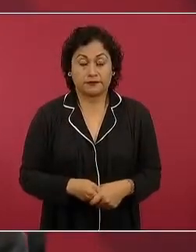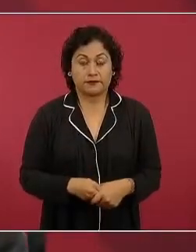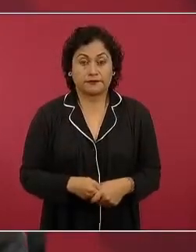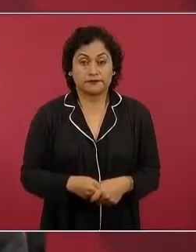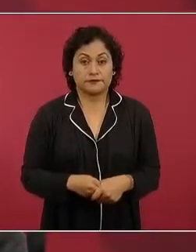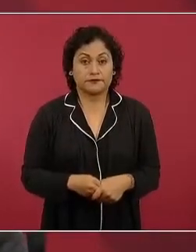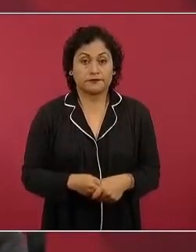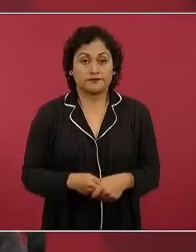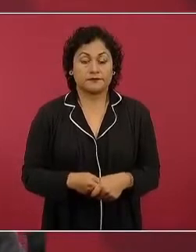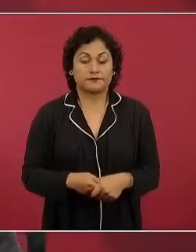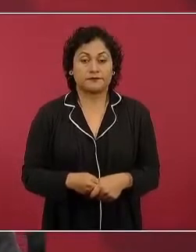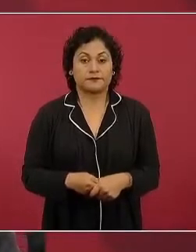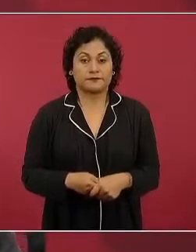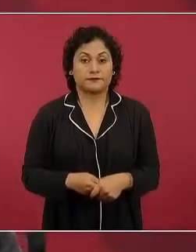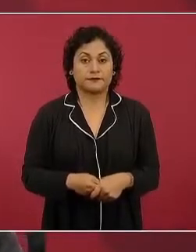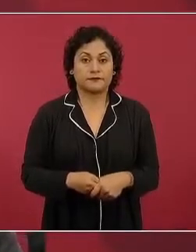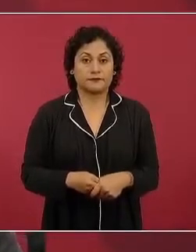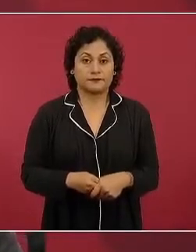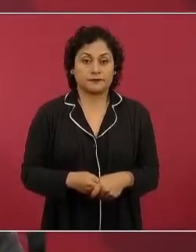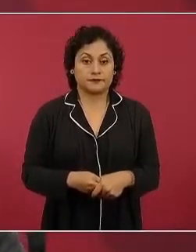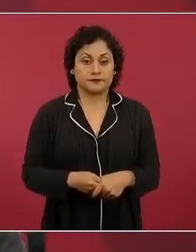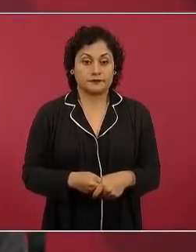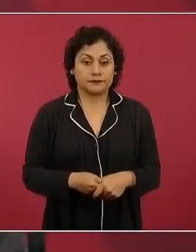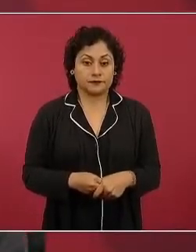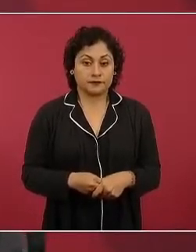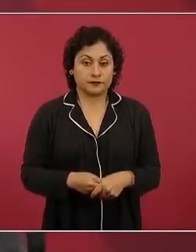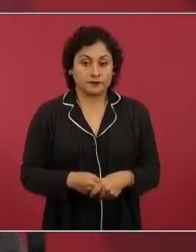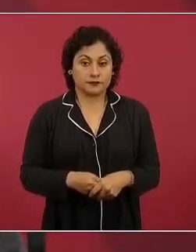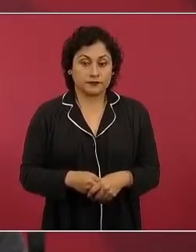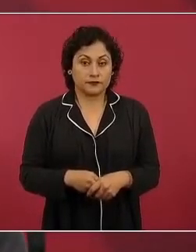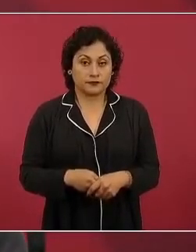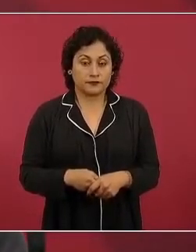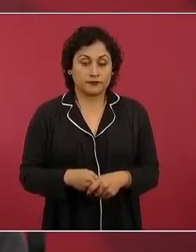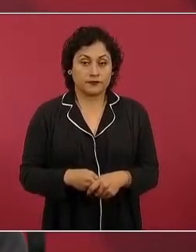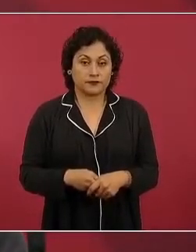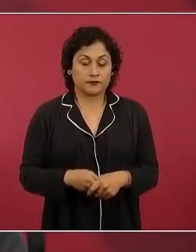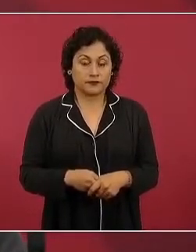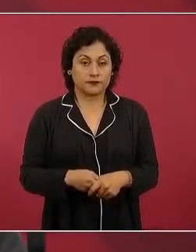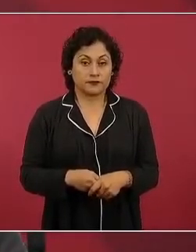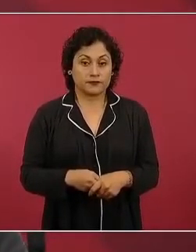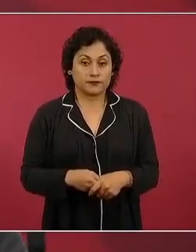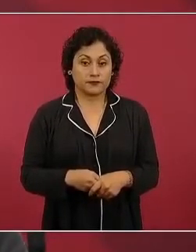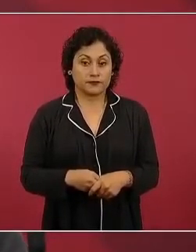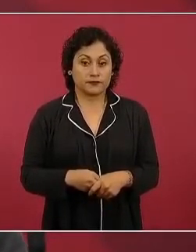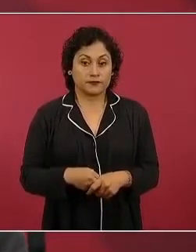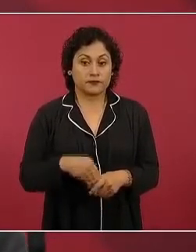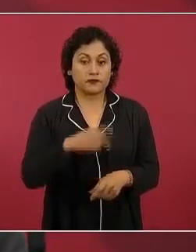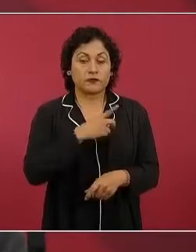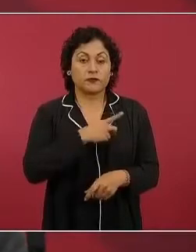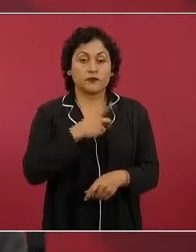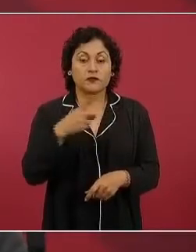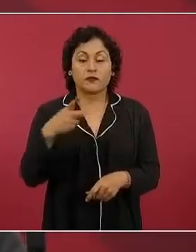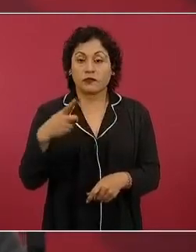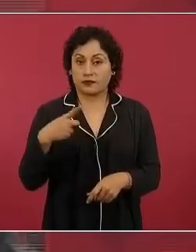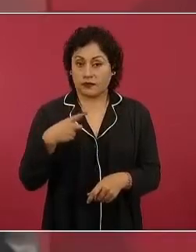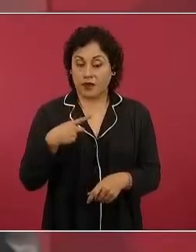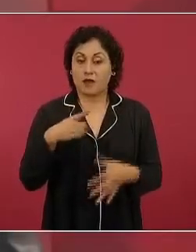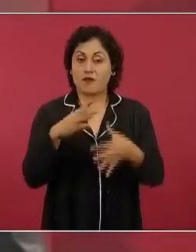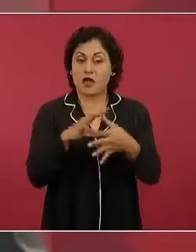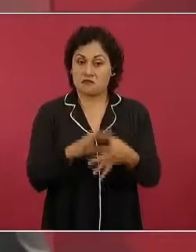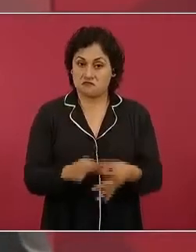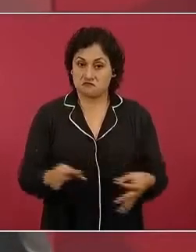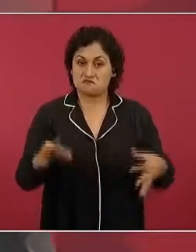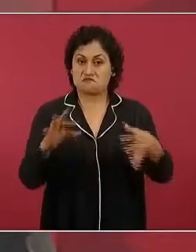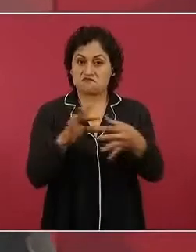Se tiene que informar bien sobre las causas, lo que